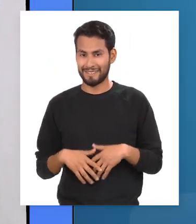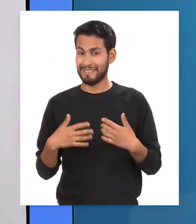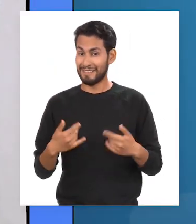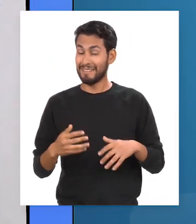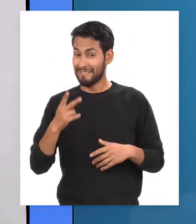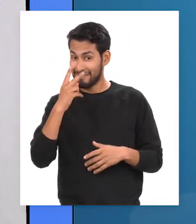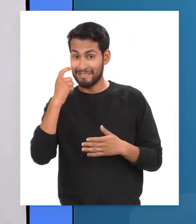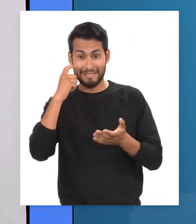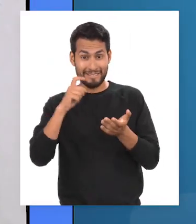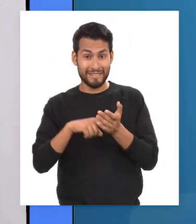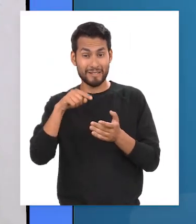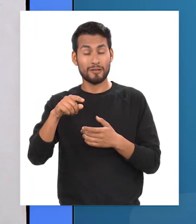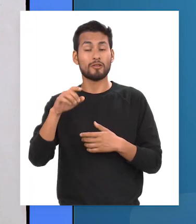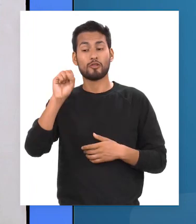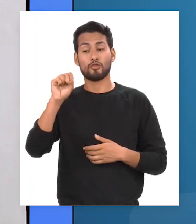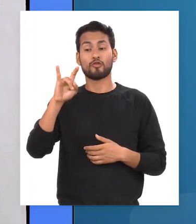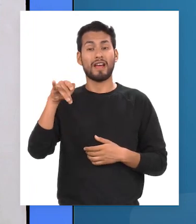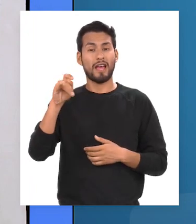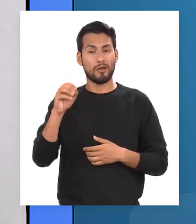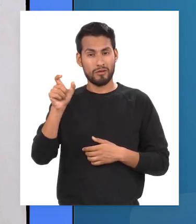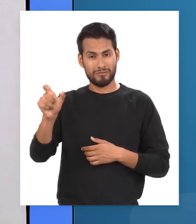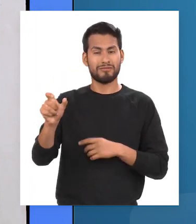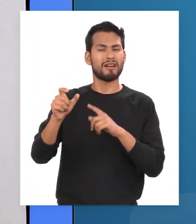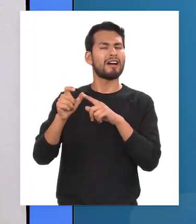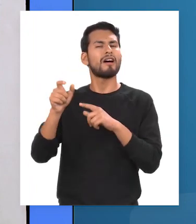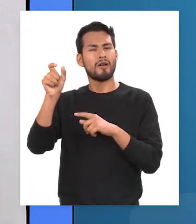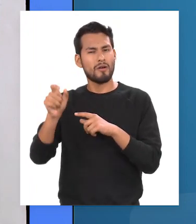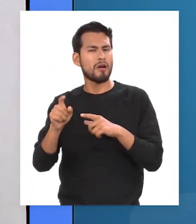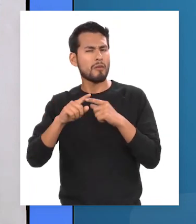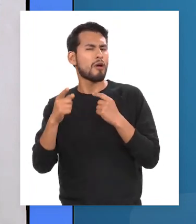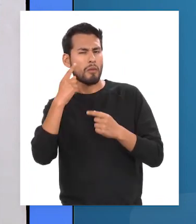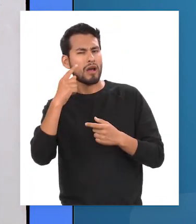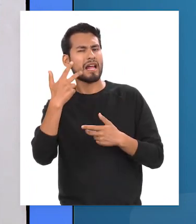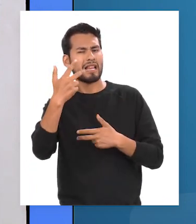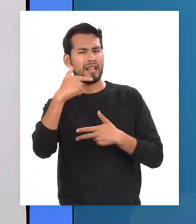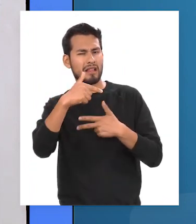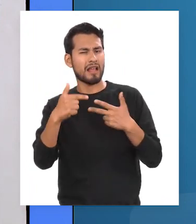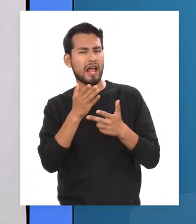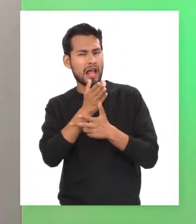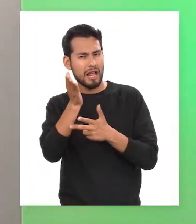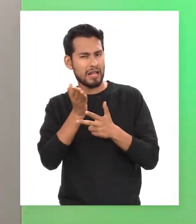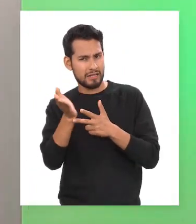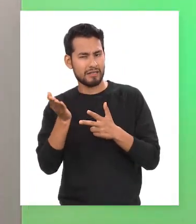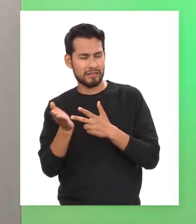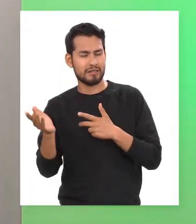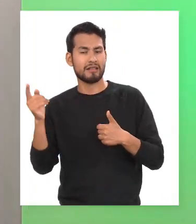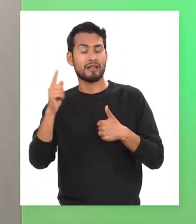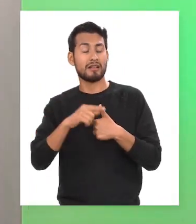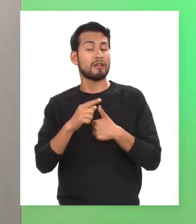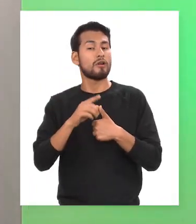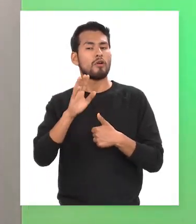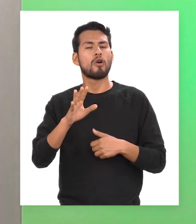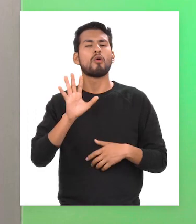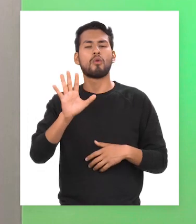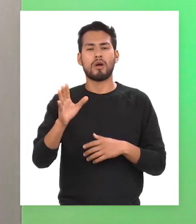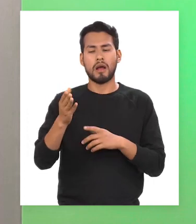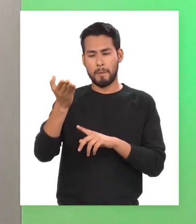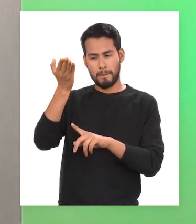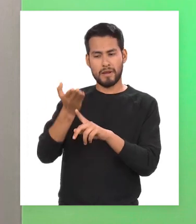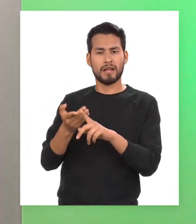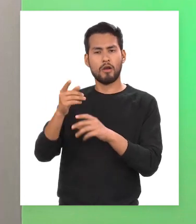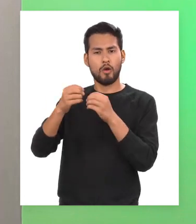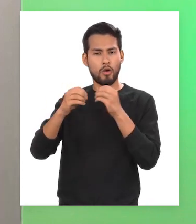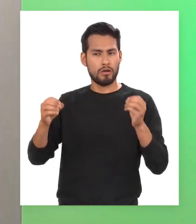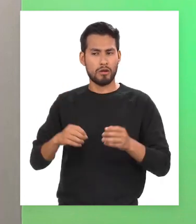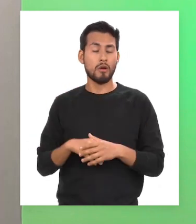los diferentes elementos que conforman la estructura del sujeto. Ahora veamos tres formas distintas de clasificarlos. La primera de ellas es según su